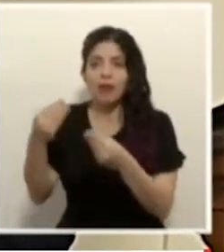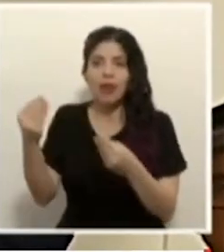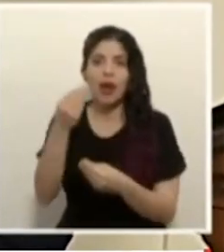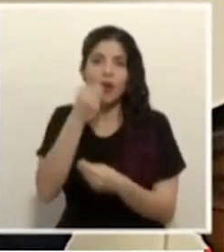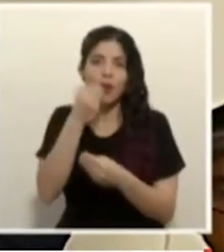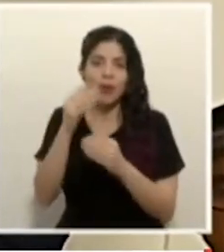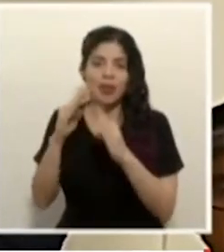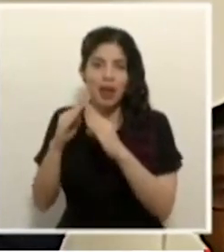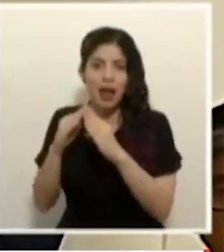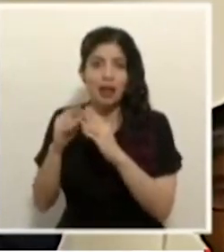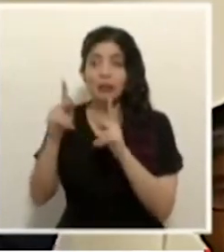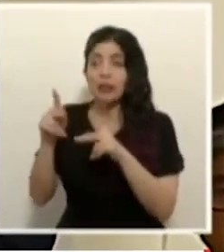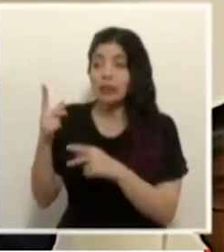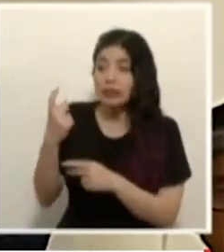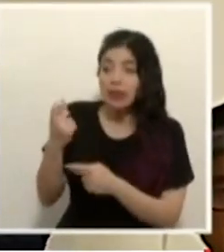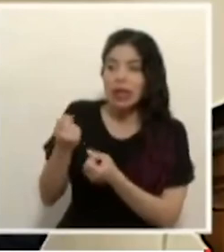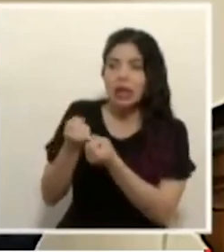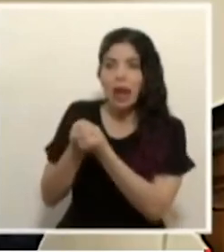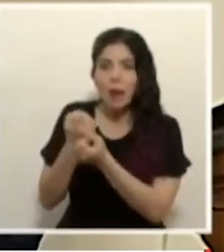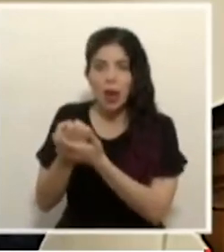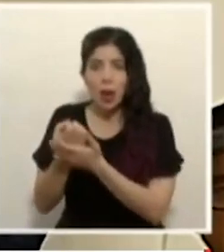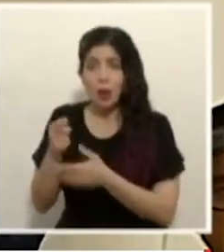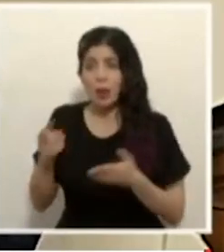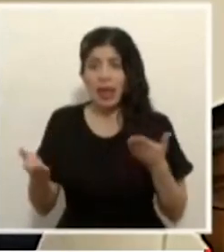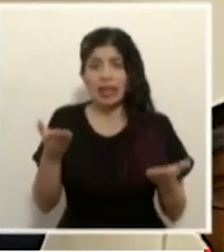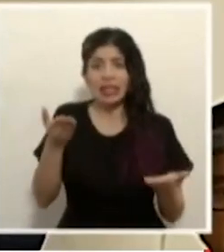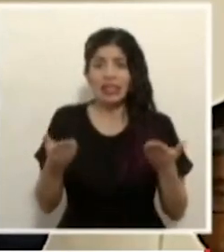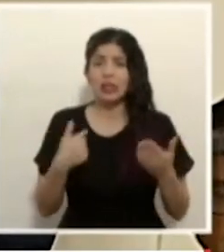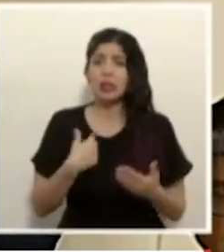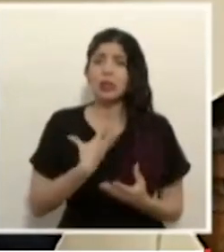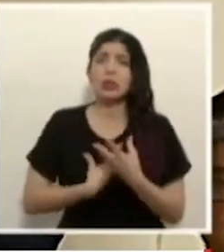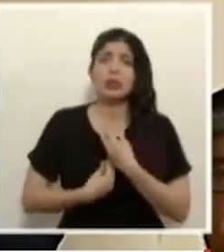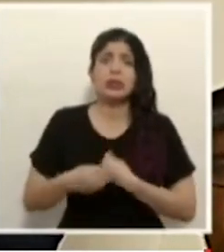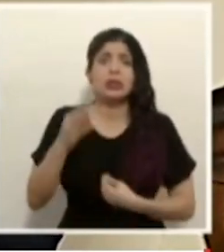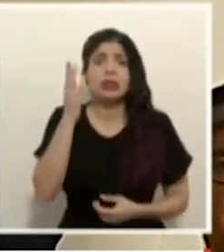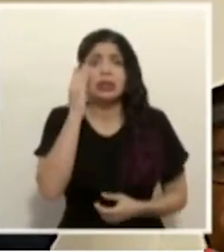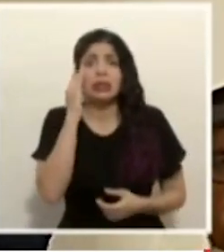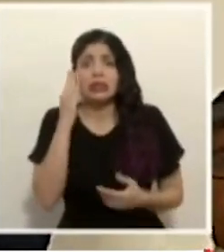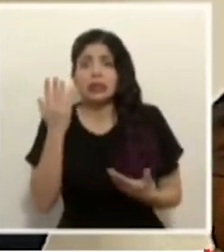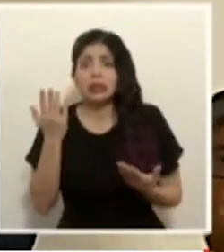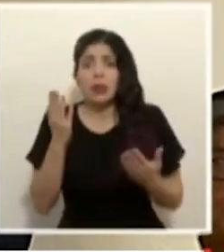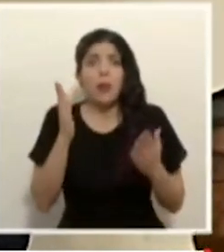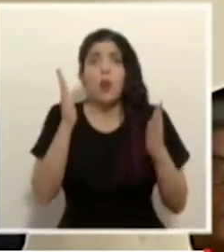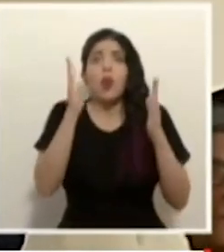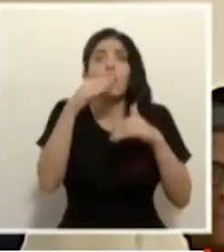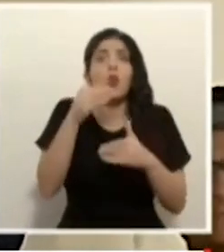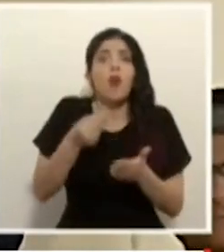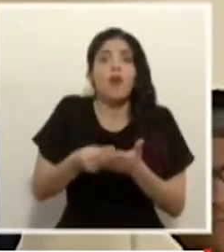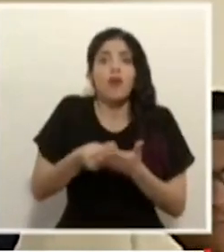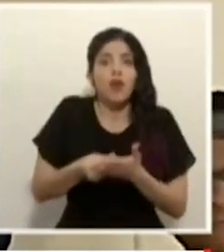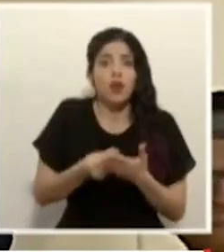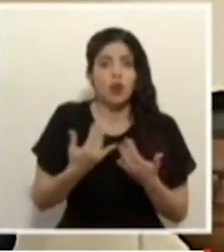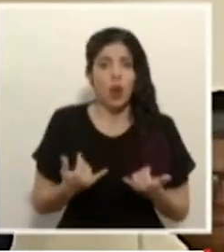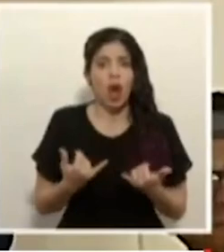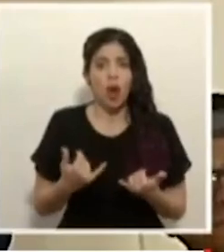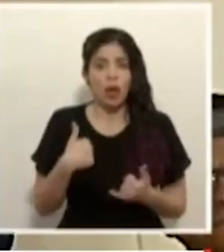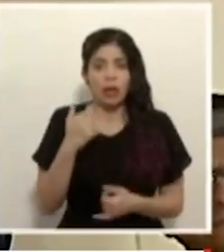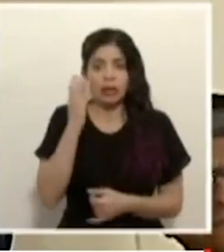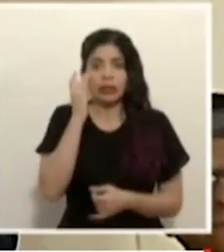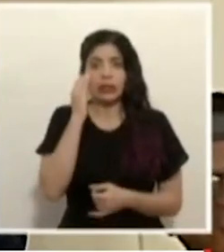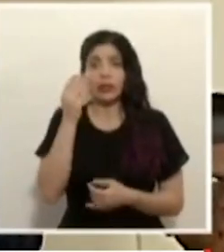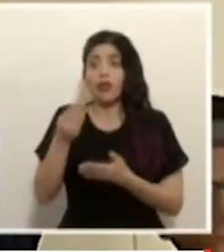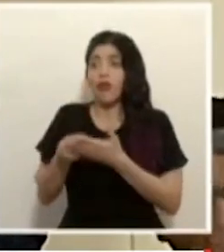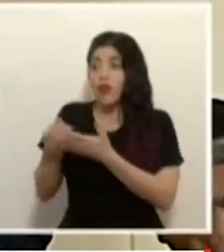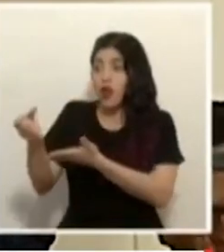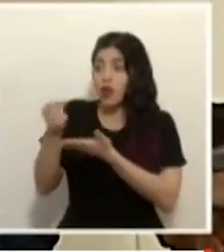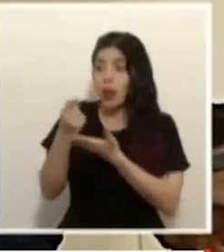el gran esfuerzo. Yo sigo con la gran congoja de no tener el resto del dinero para apoyar